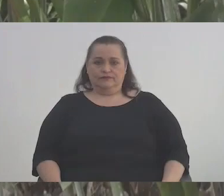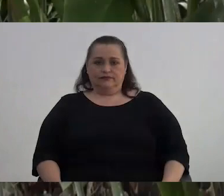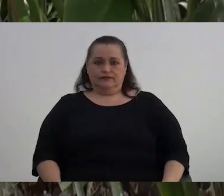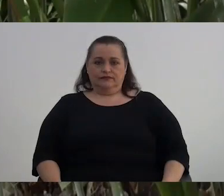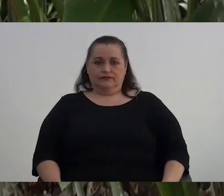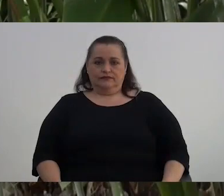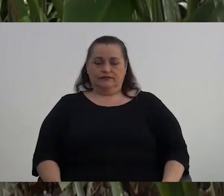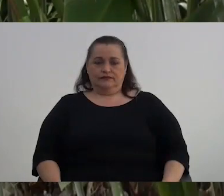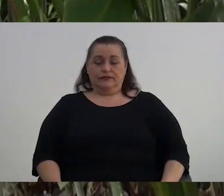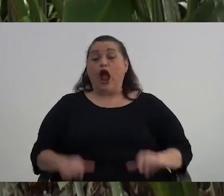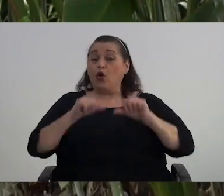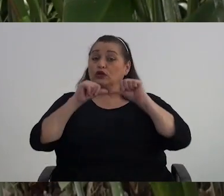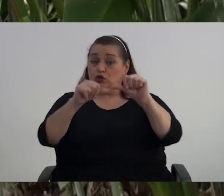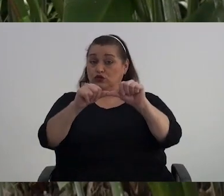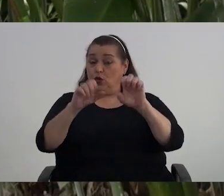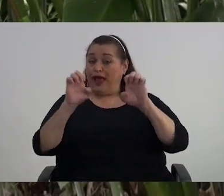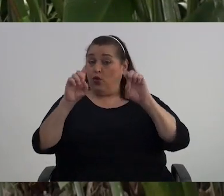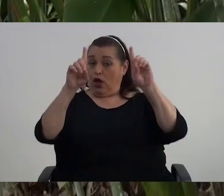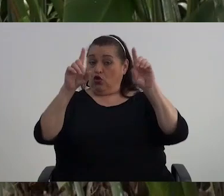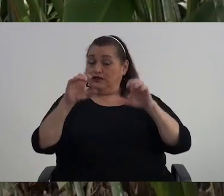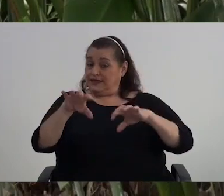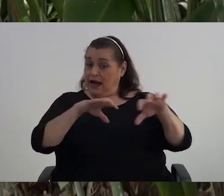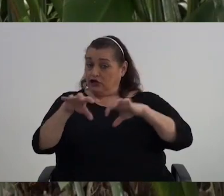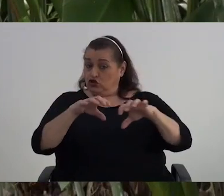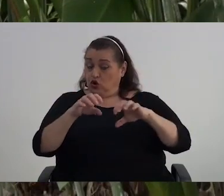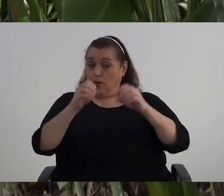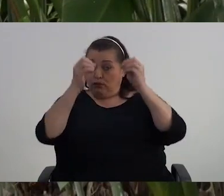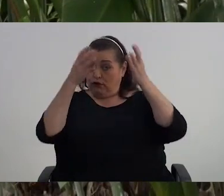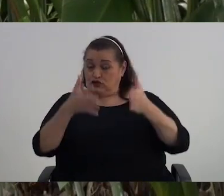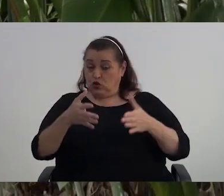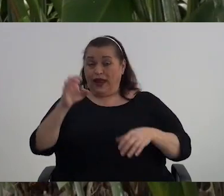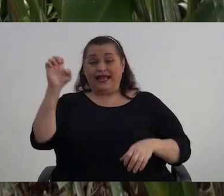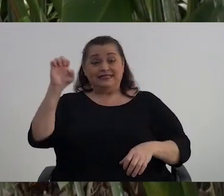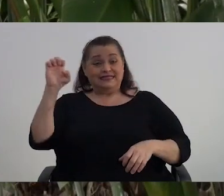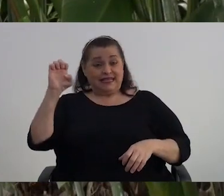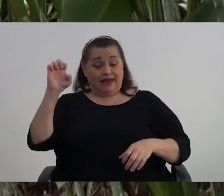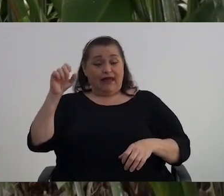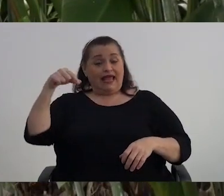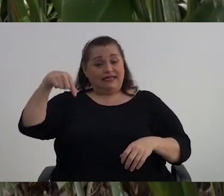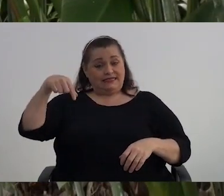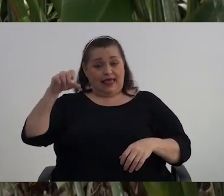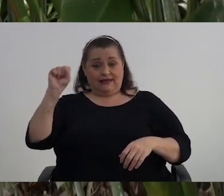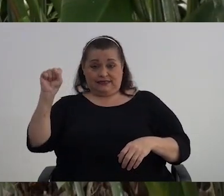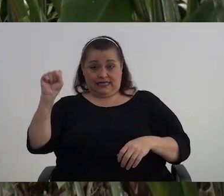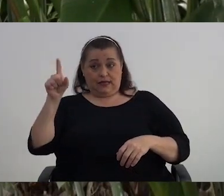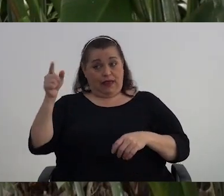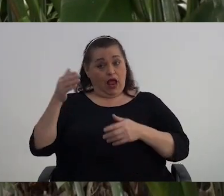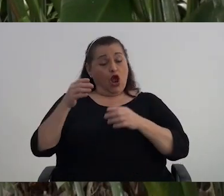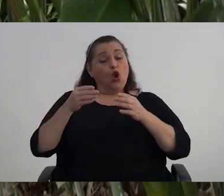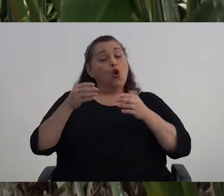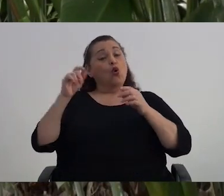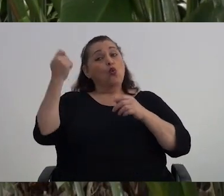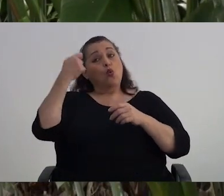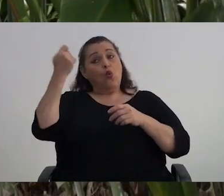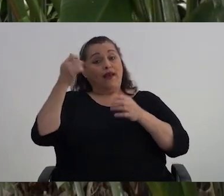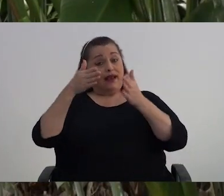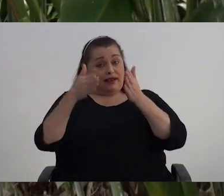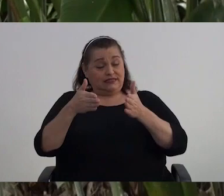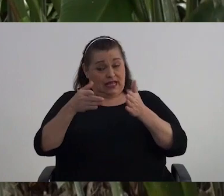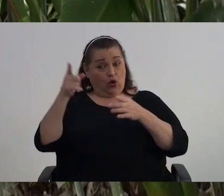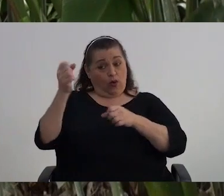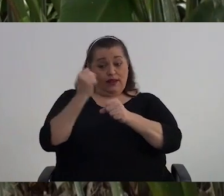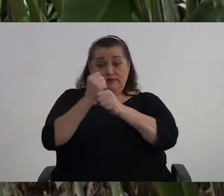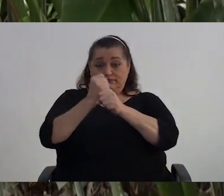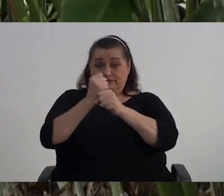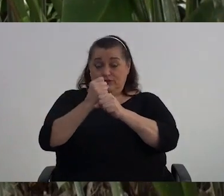En la sección Educadores en Acción, el profesor Esteban Quesada Silva, guanacasteco y quien se desempeña